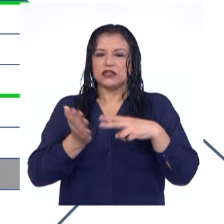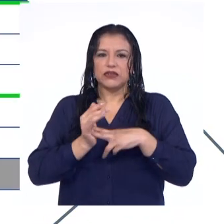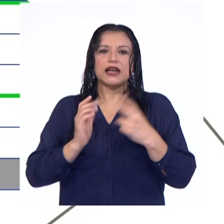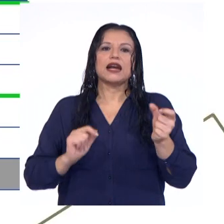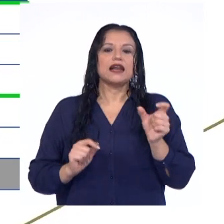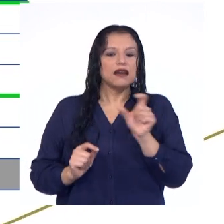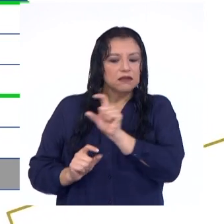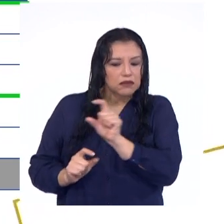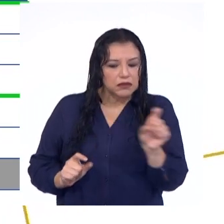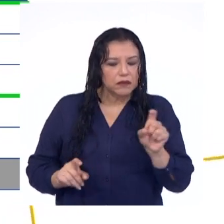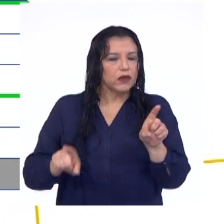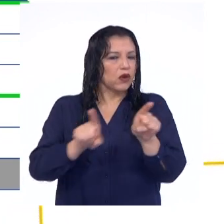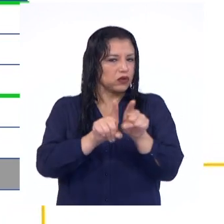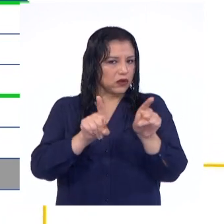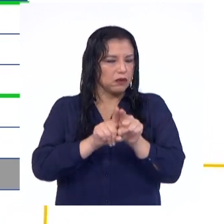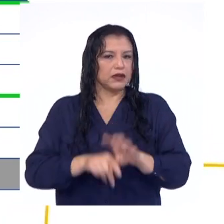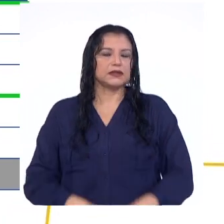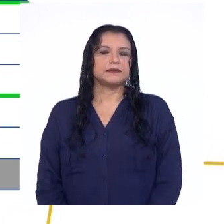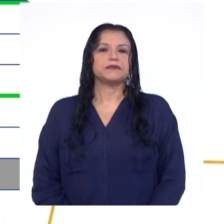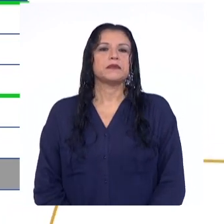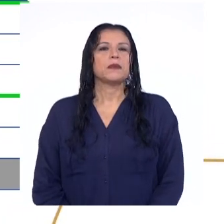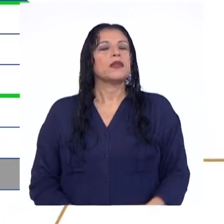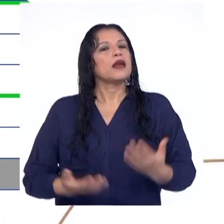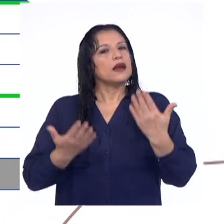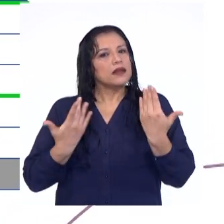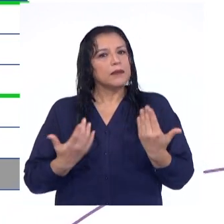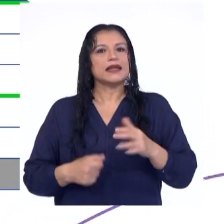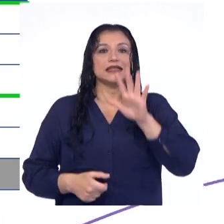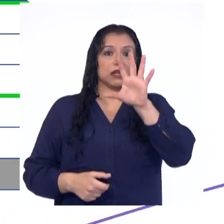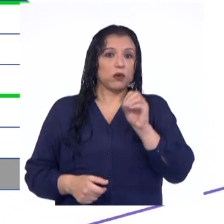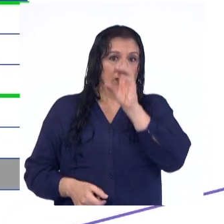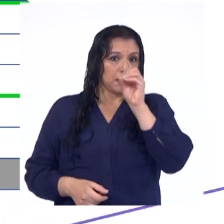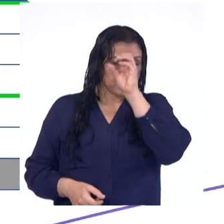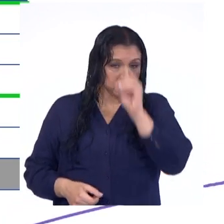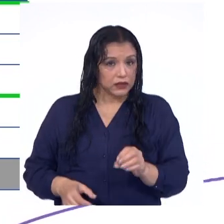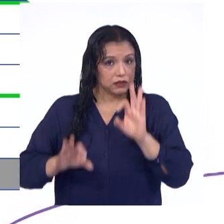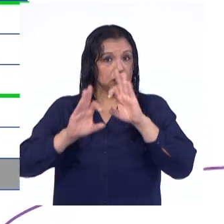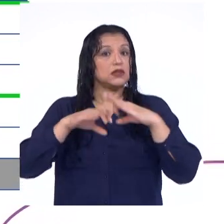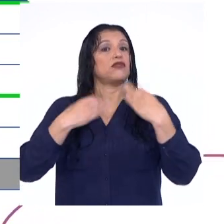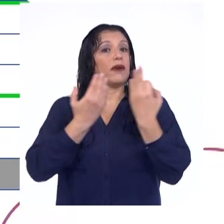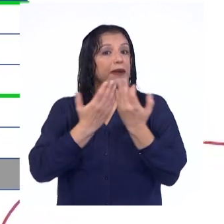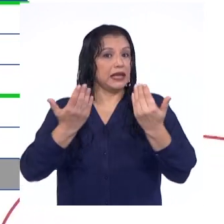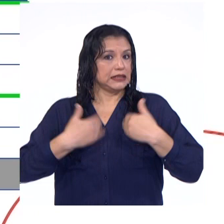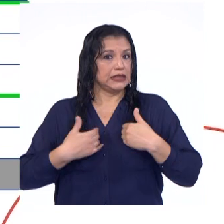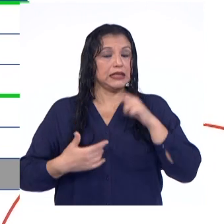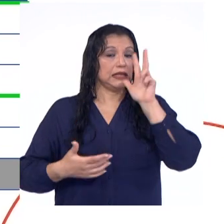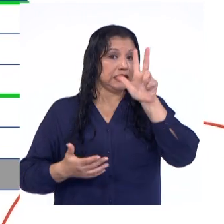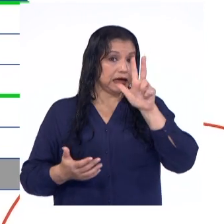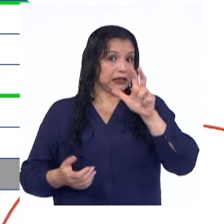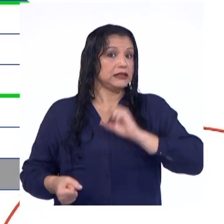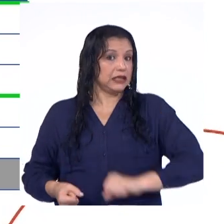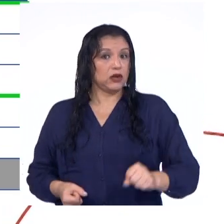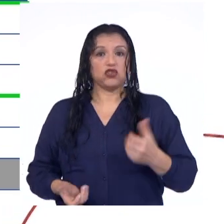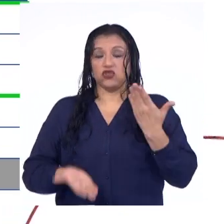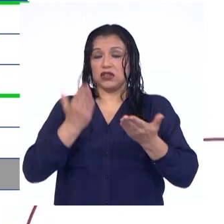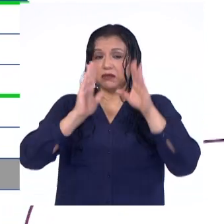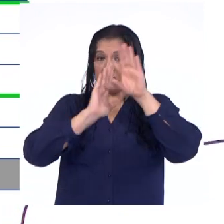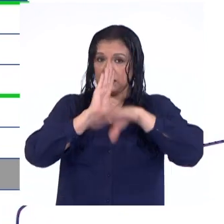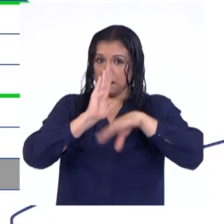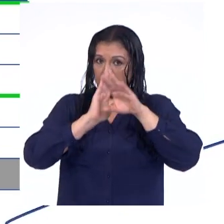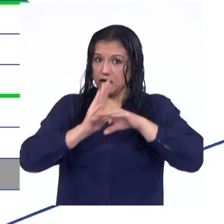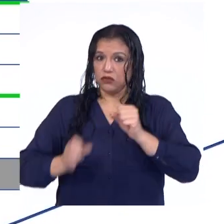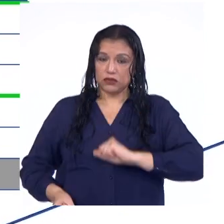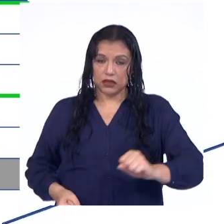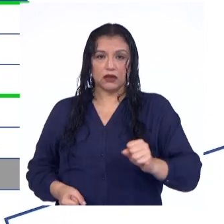posición también lo son. Y además, que el 50% de familias tienen 3 hijos o menos. Junior,